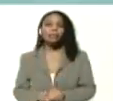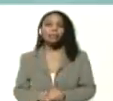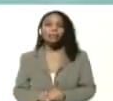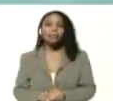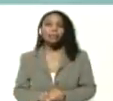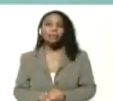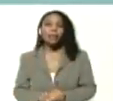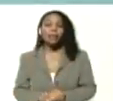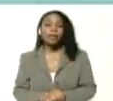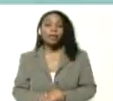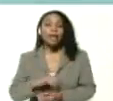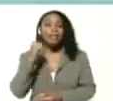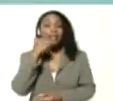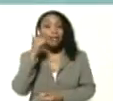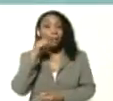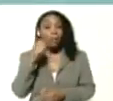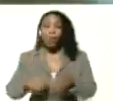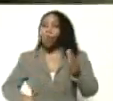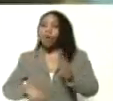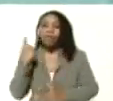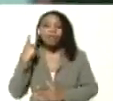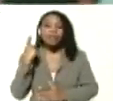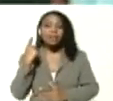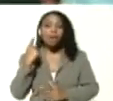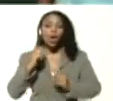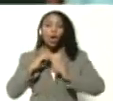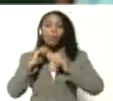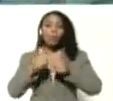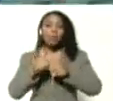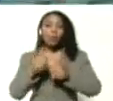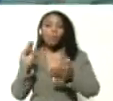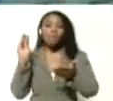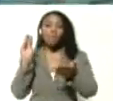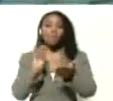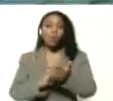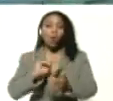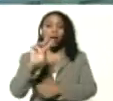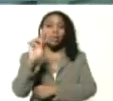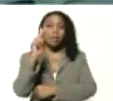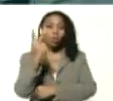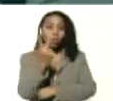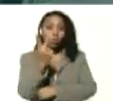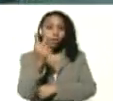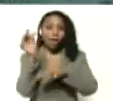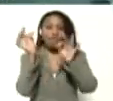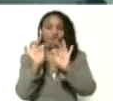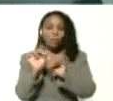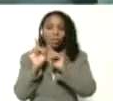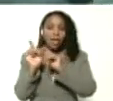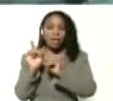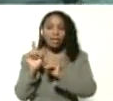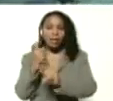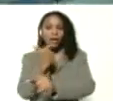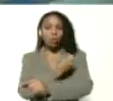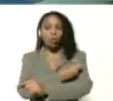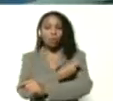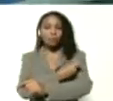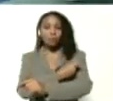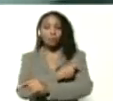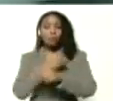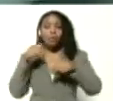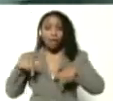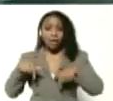el sábado de una vez comenzamos con la aplicación de la segunda dosis de esa vacuna. Aquí me